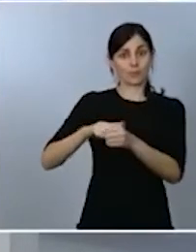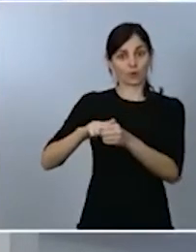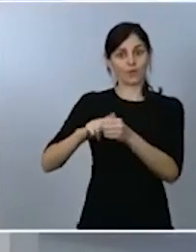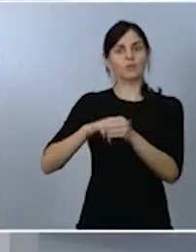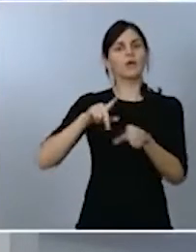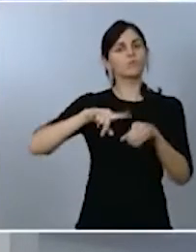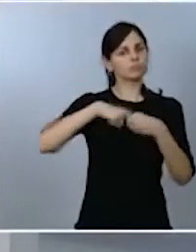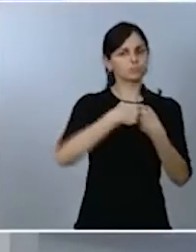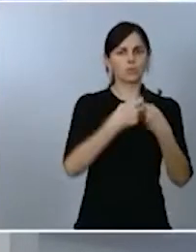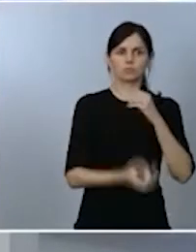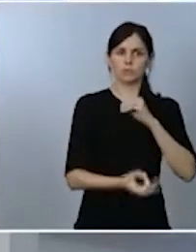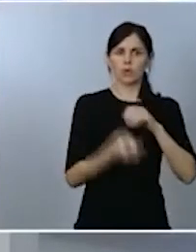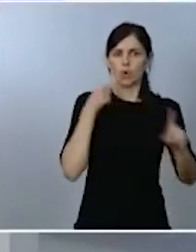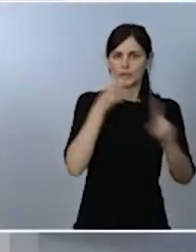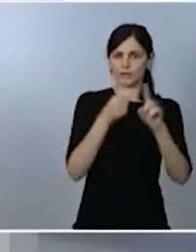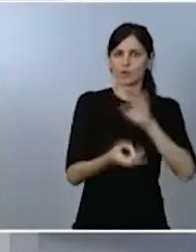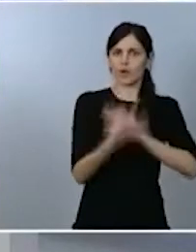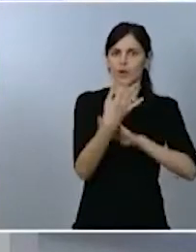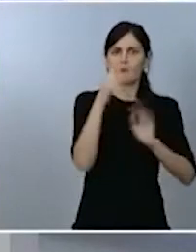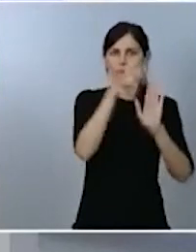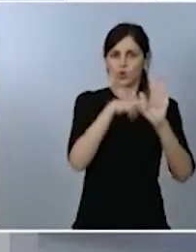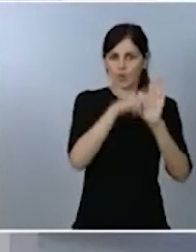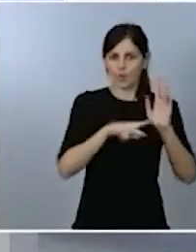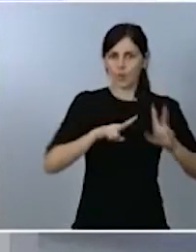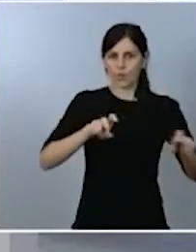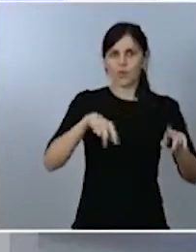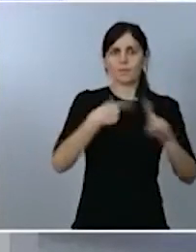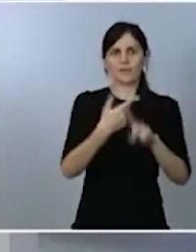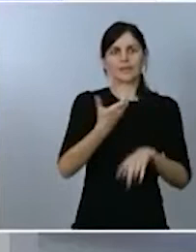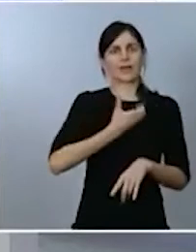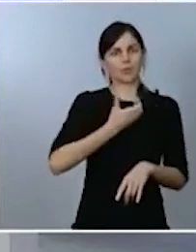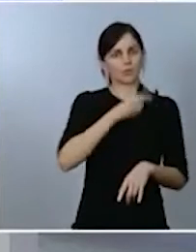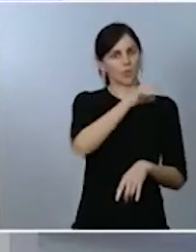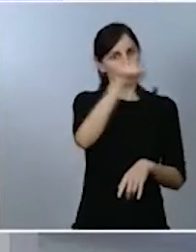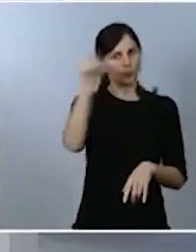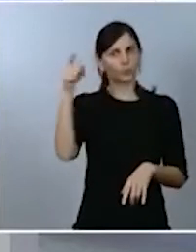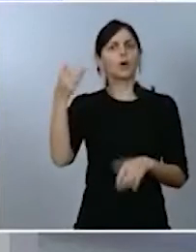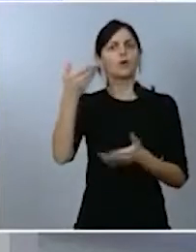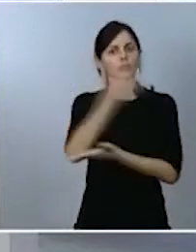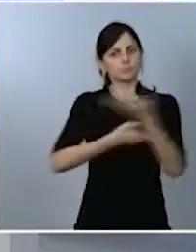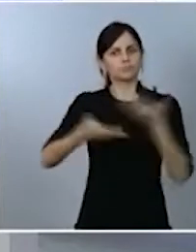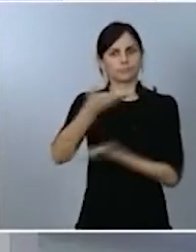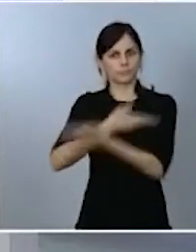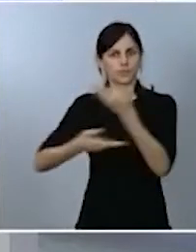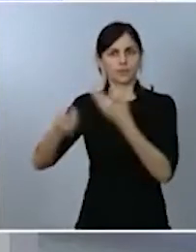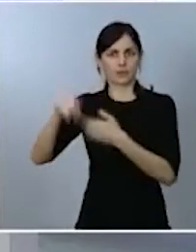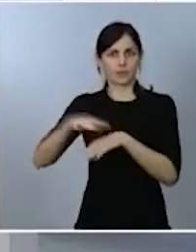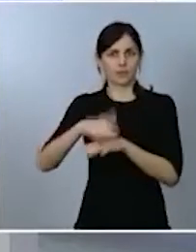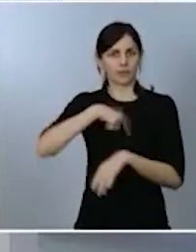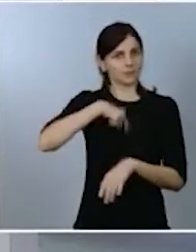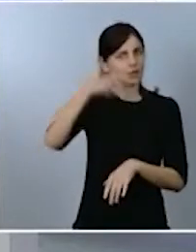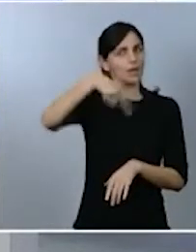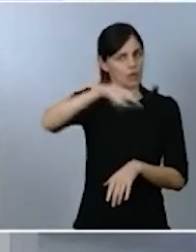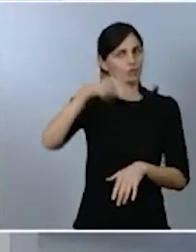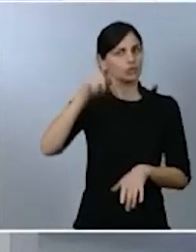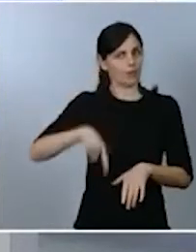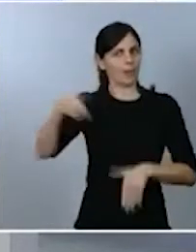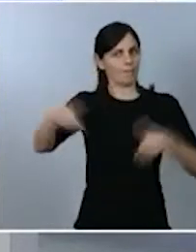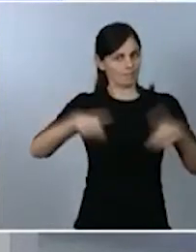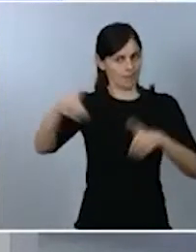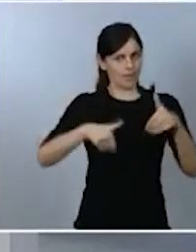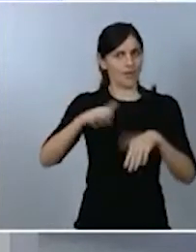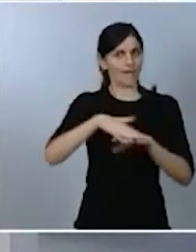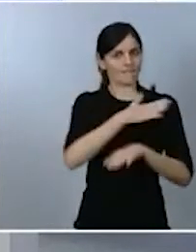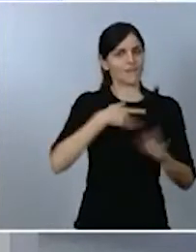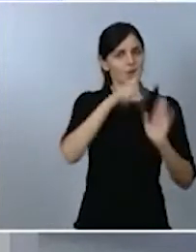ayuntamientos de nuestra geografía, siendo una demanda importante de todos ellos. El segundo